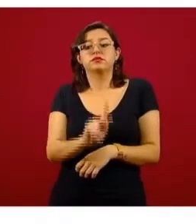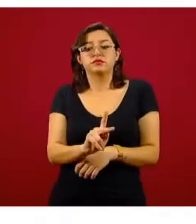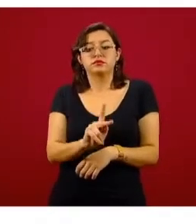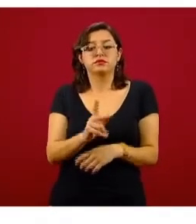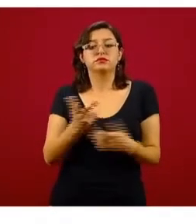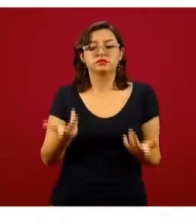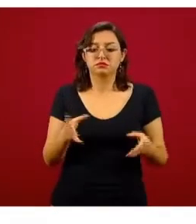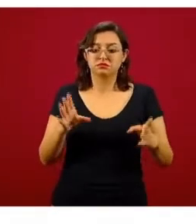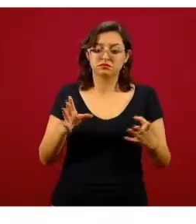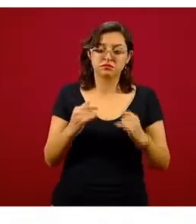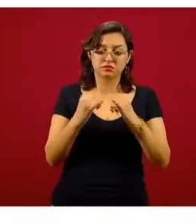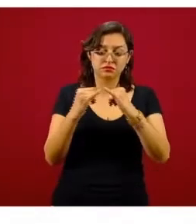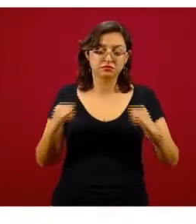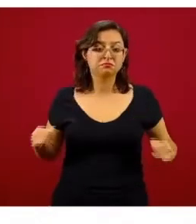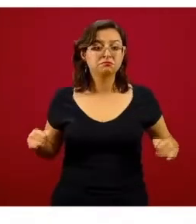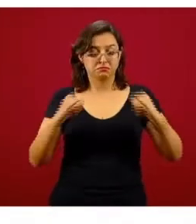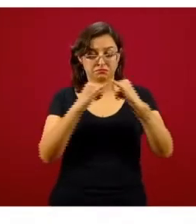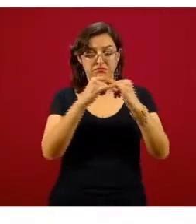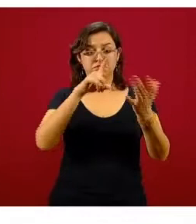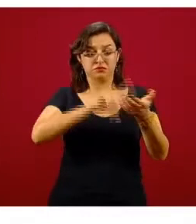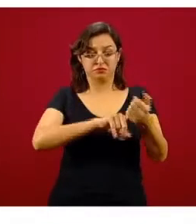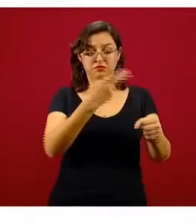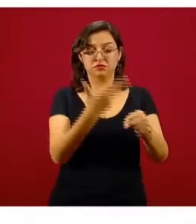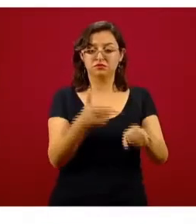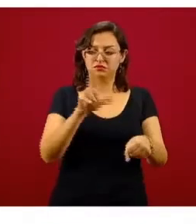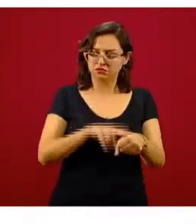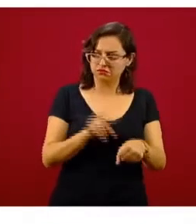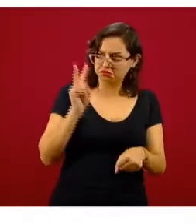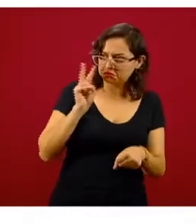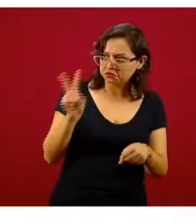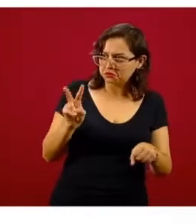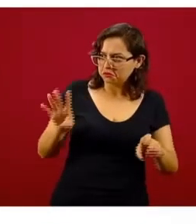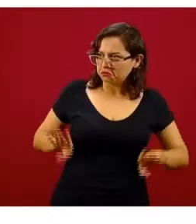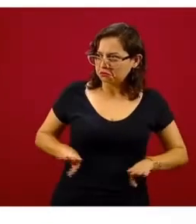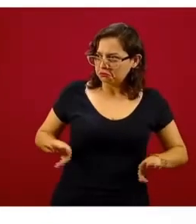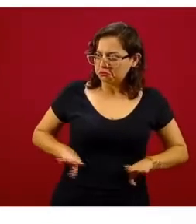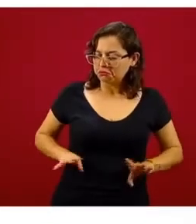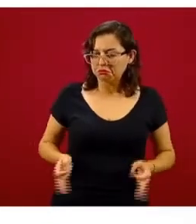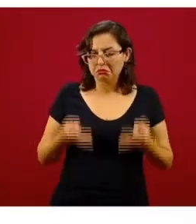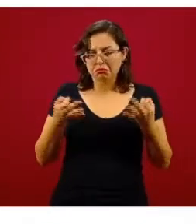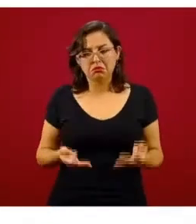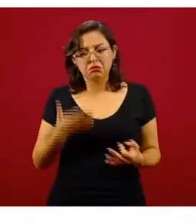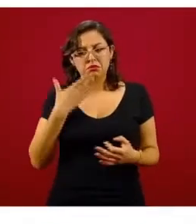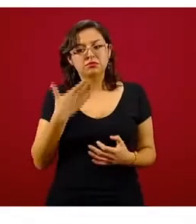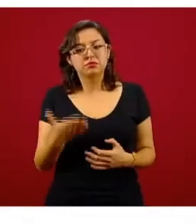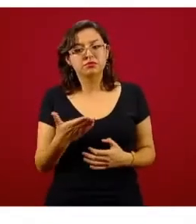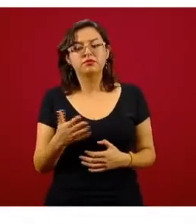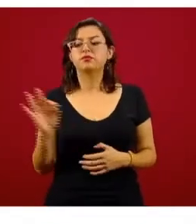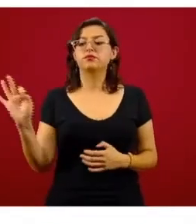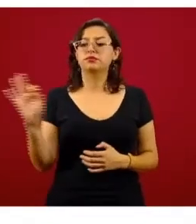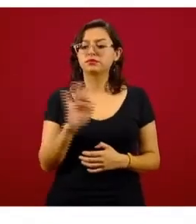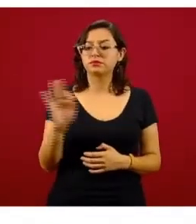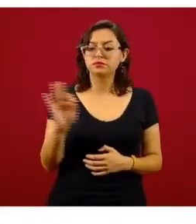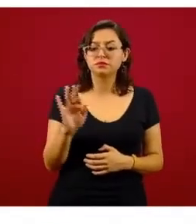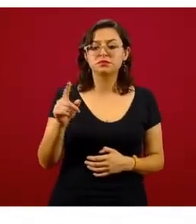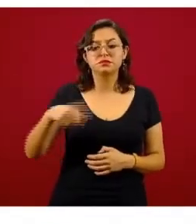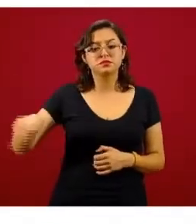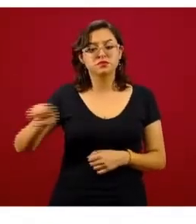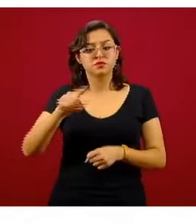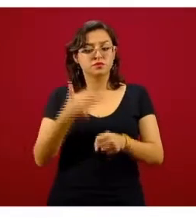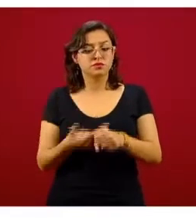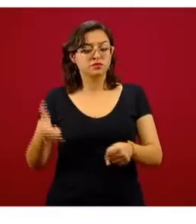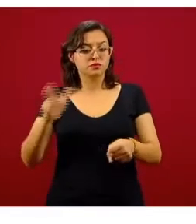por las propias instituciones por sus conductas ejemplares. No necesariamente son de los hospitales